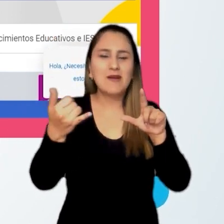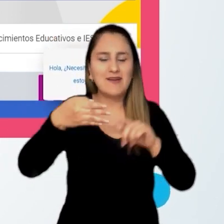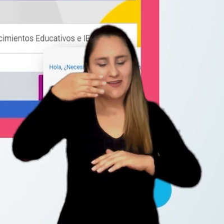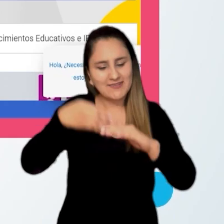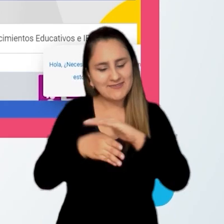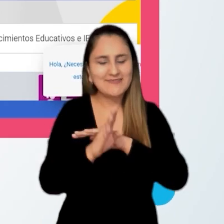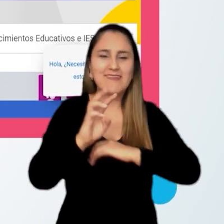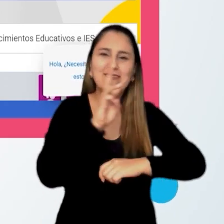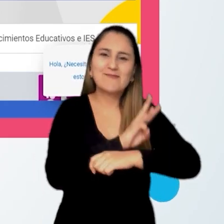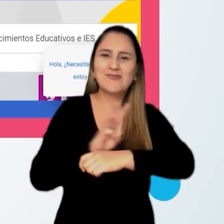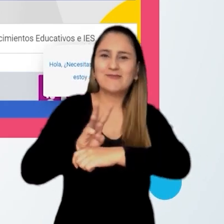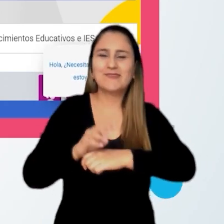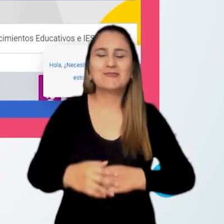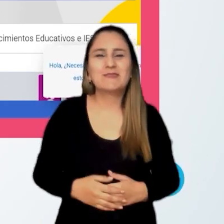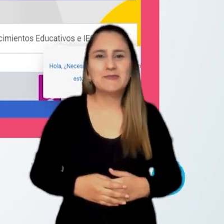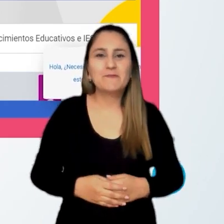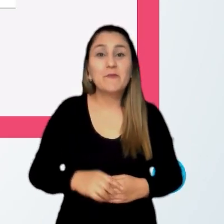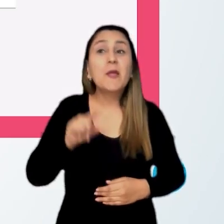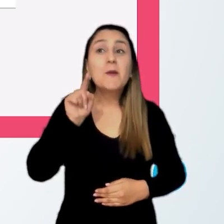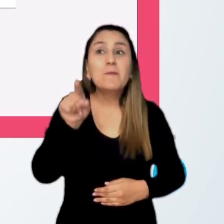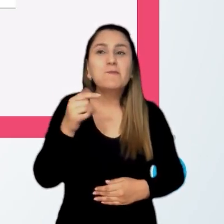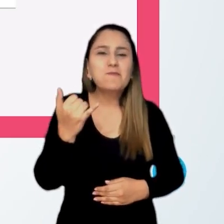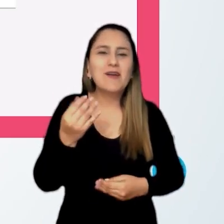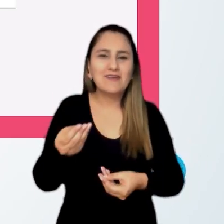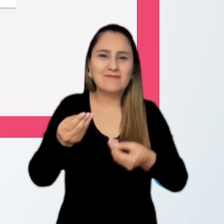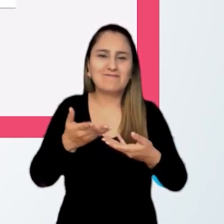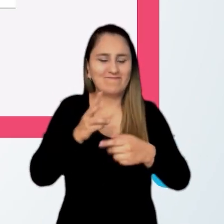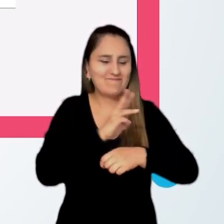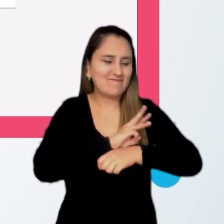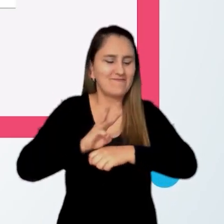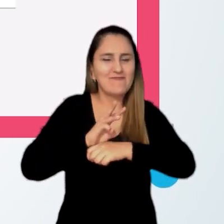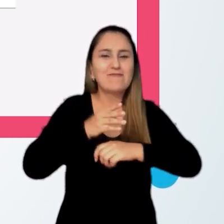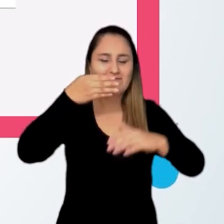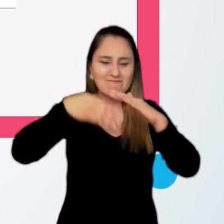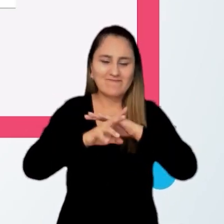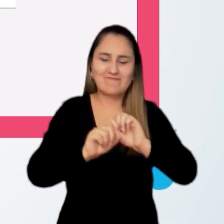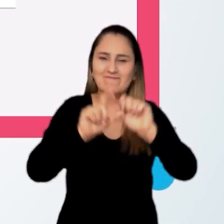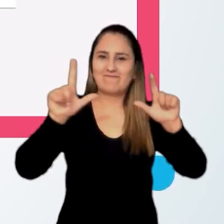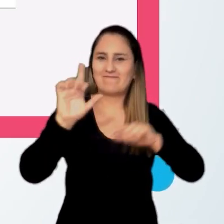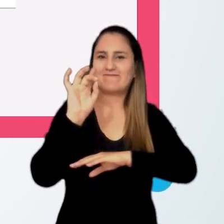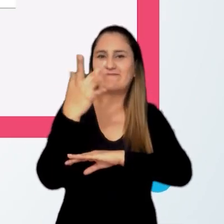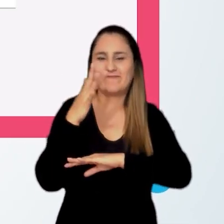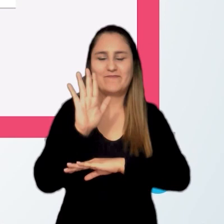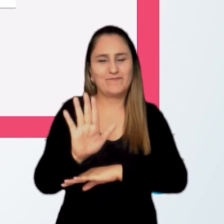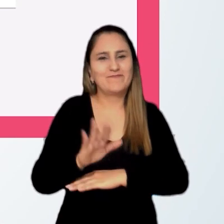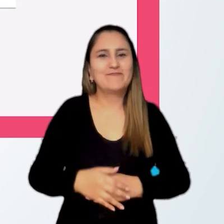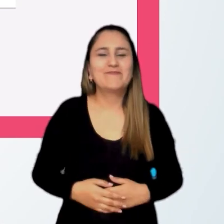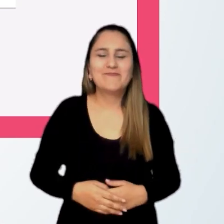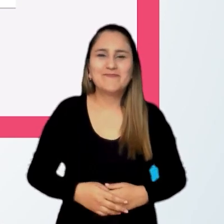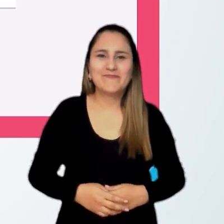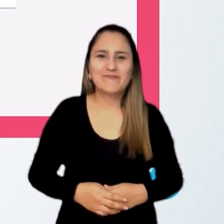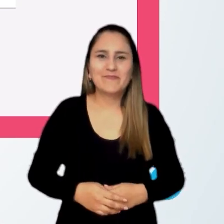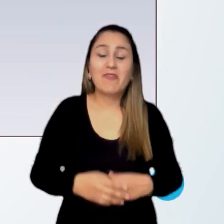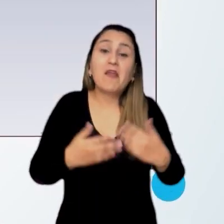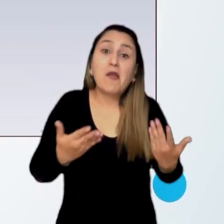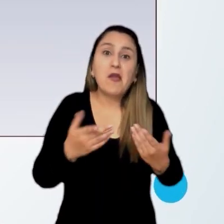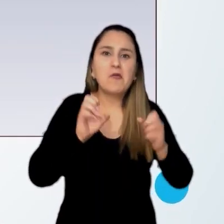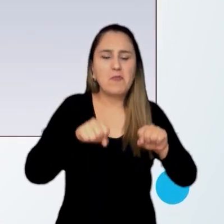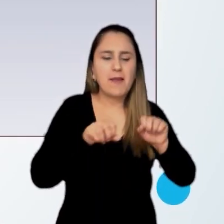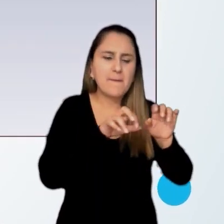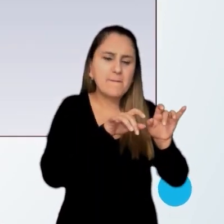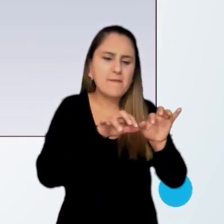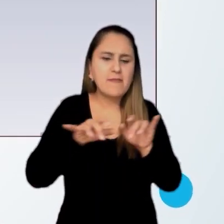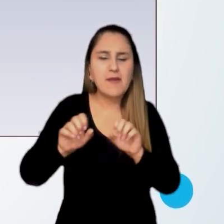acceda a la plataforma. Allí encontrará el link para ingresar a la plataforma electrónica. O puede